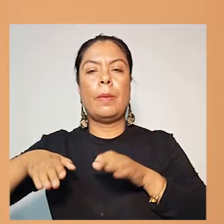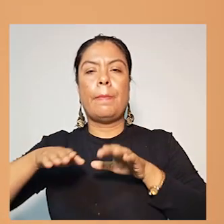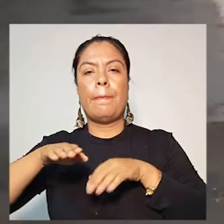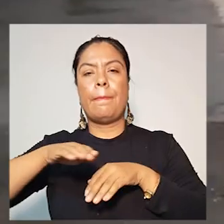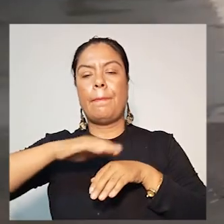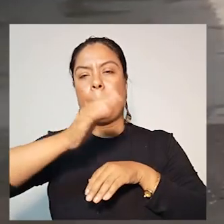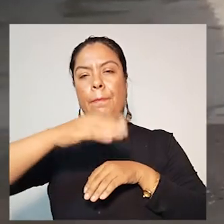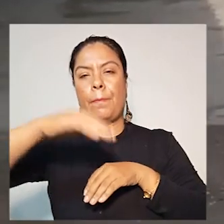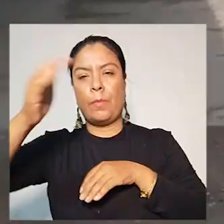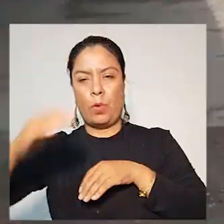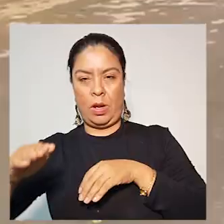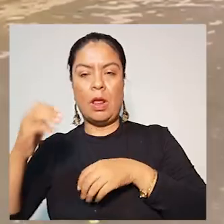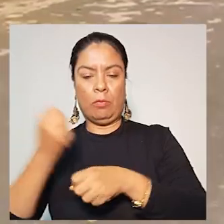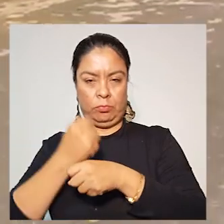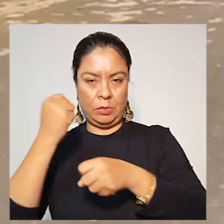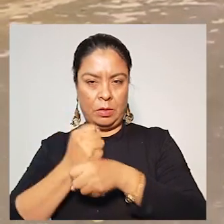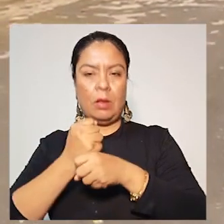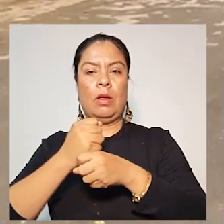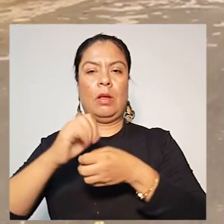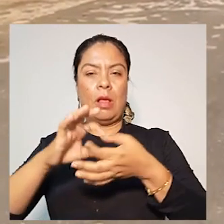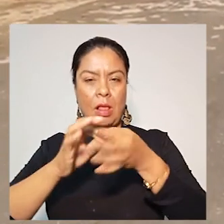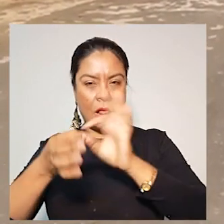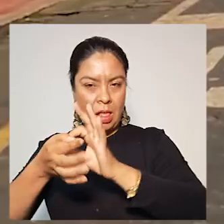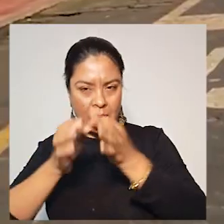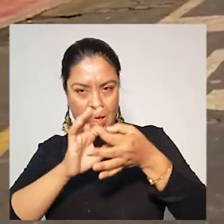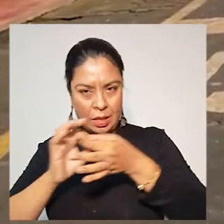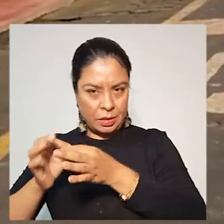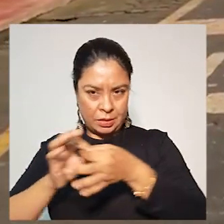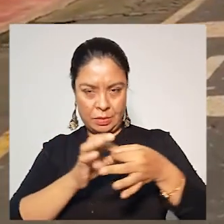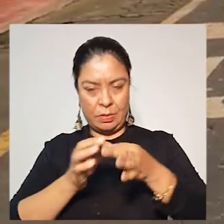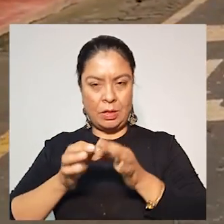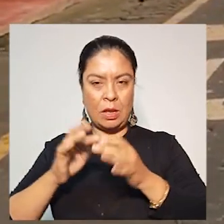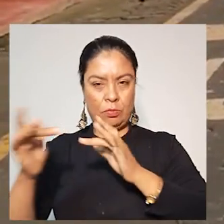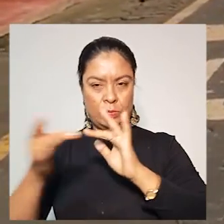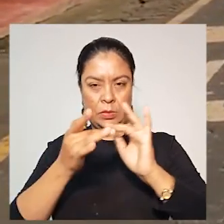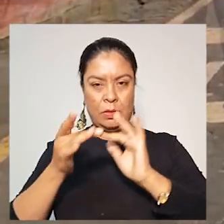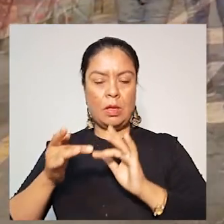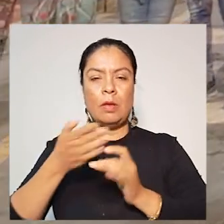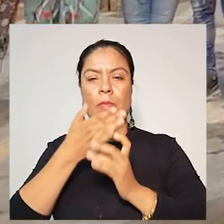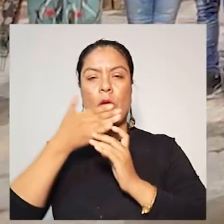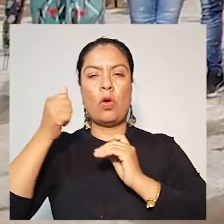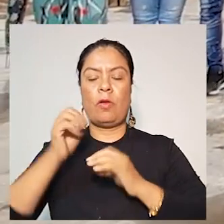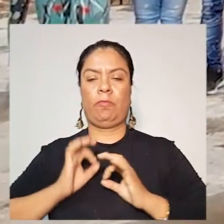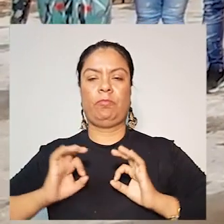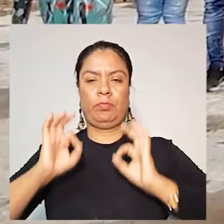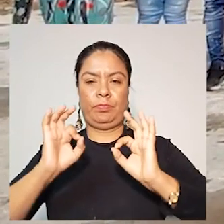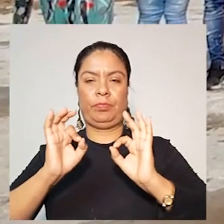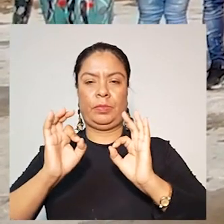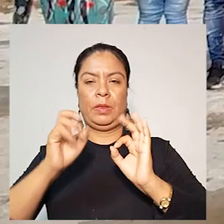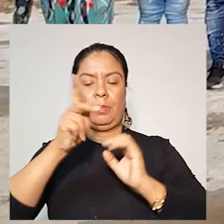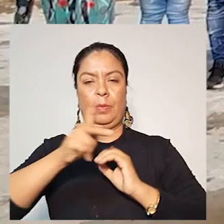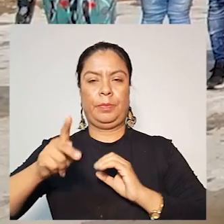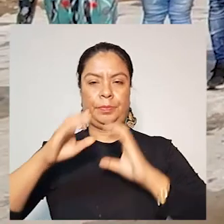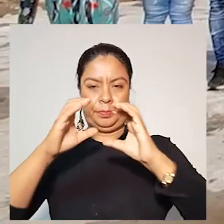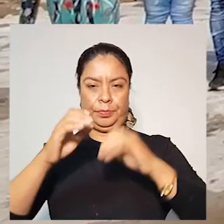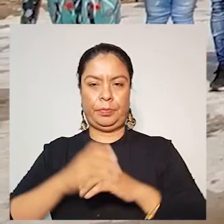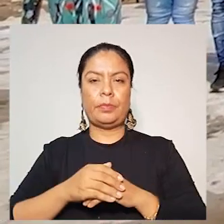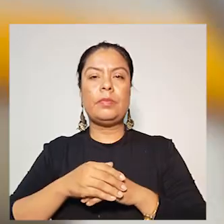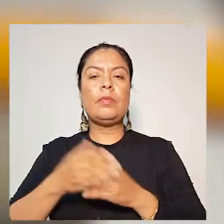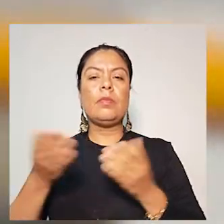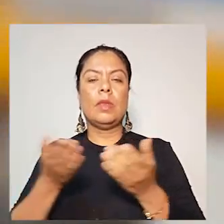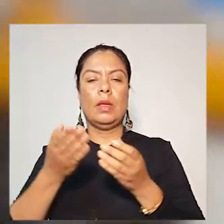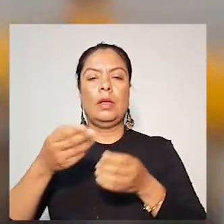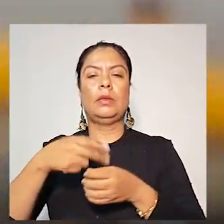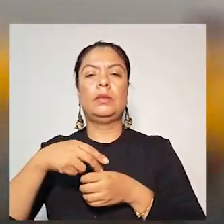Morelia. Así continuamos trabajando articuladamente para mejorar la calidad de vida de los caqueteños. Más de 600 familias de la Unión Peneya